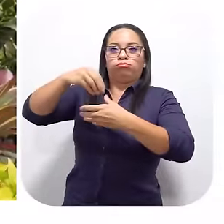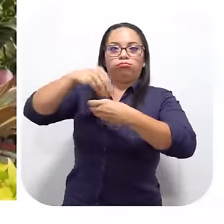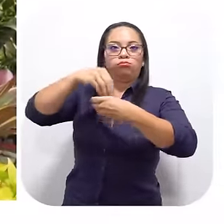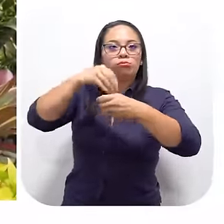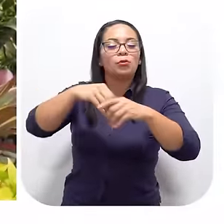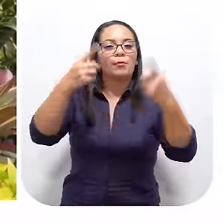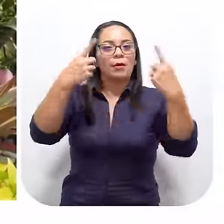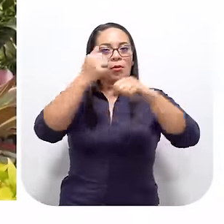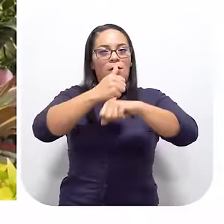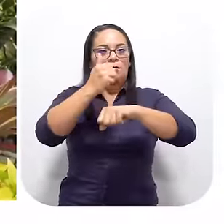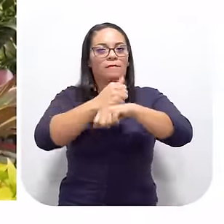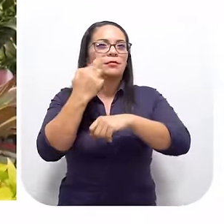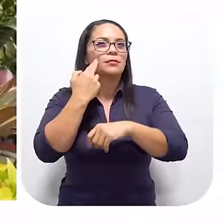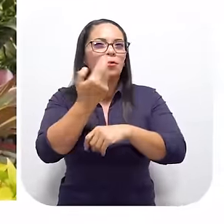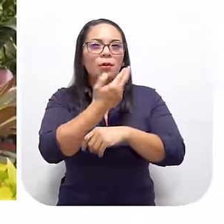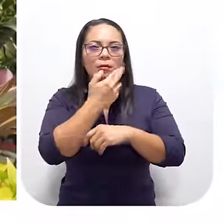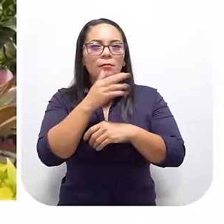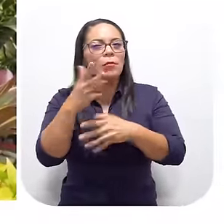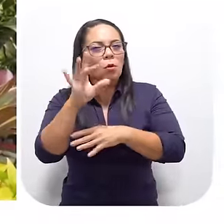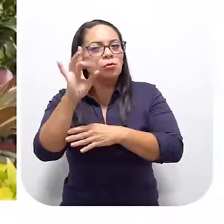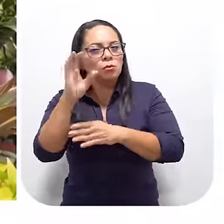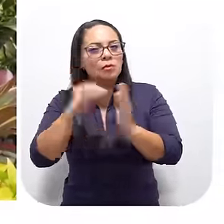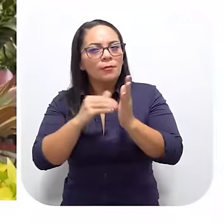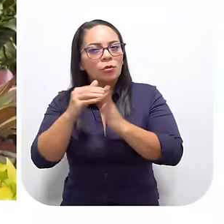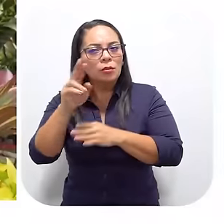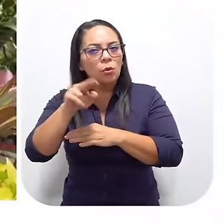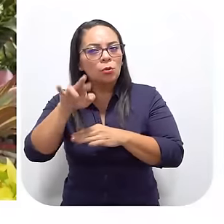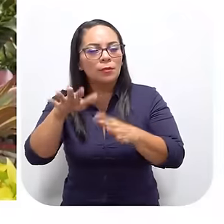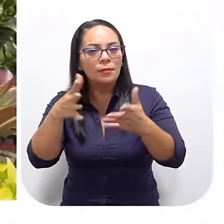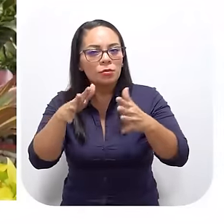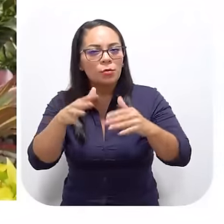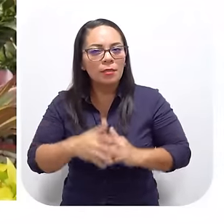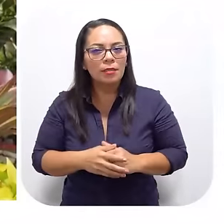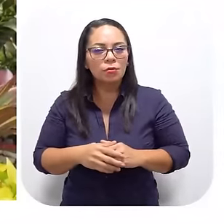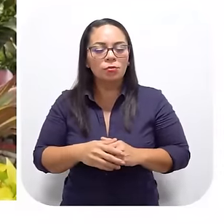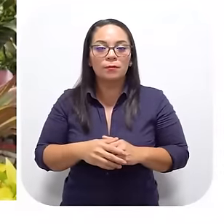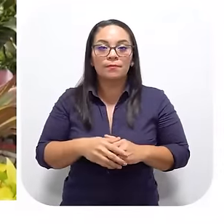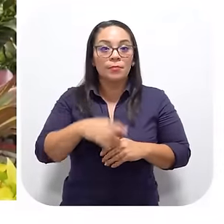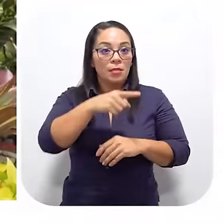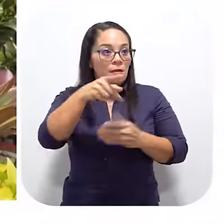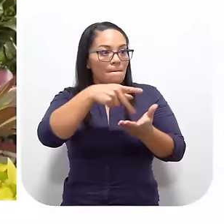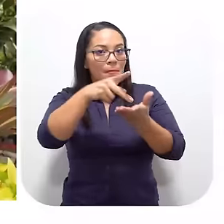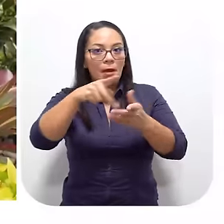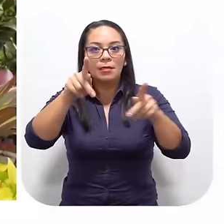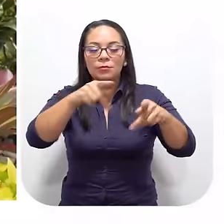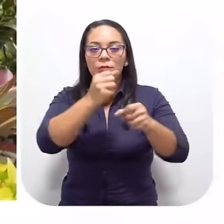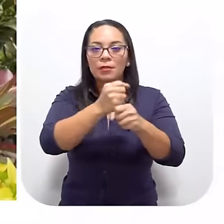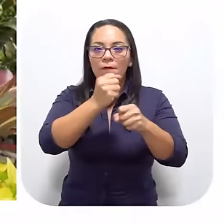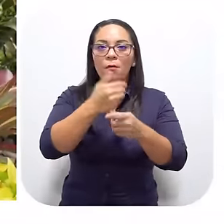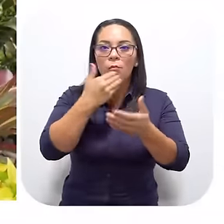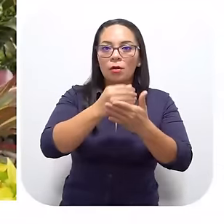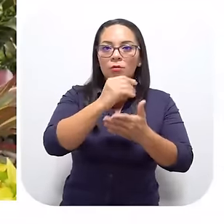acumular Ya una empresa Que solo en el restaurante Debe tener unos 80 millones De colones Y que pagan